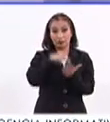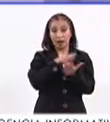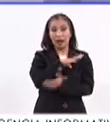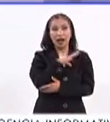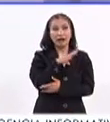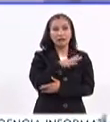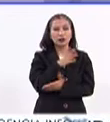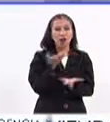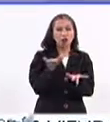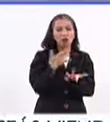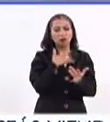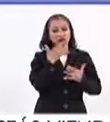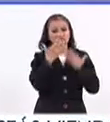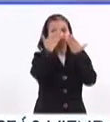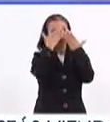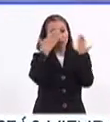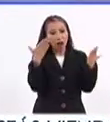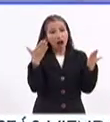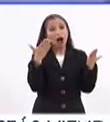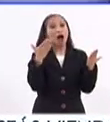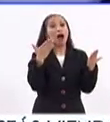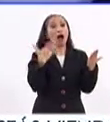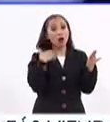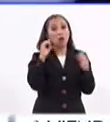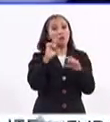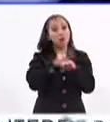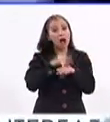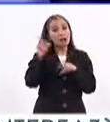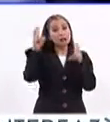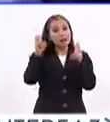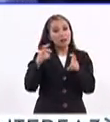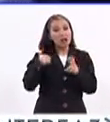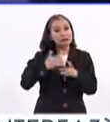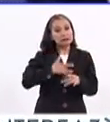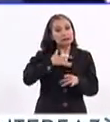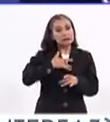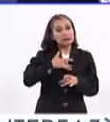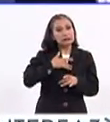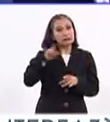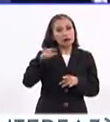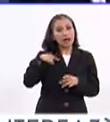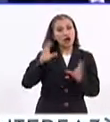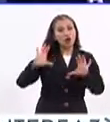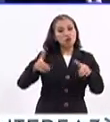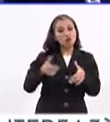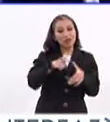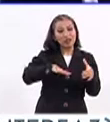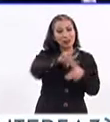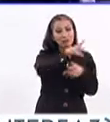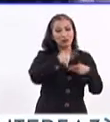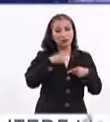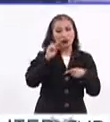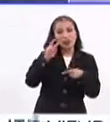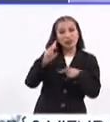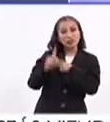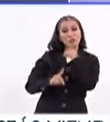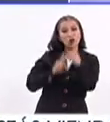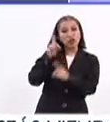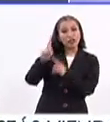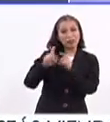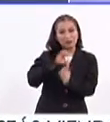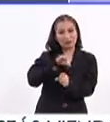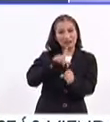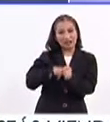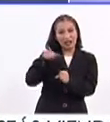ha habido una sensibilización, también un crecimiento en el tema de conciencia de nuestra comunidad y nuestra sociedad para con el deporte adaptado.